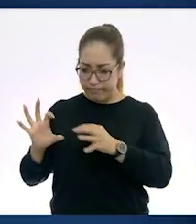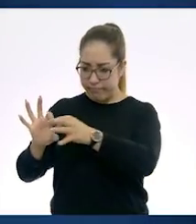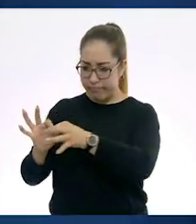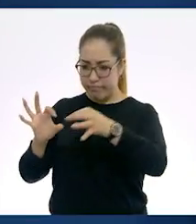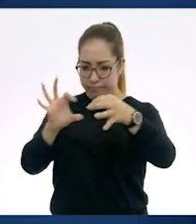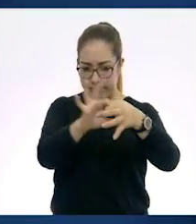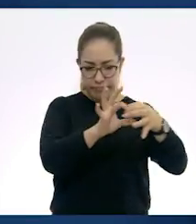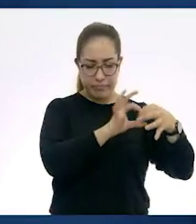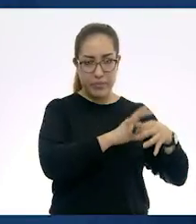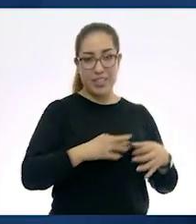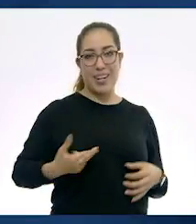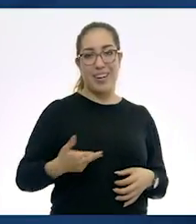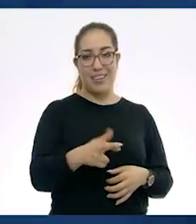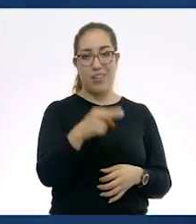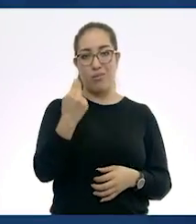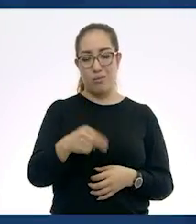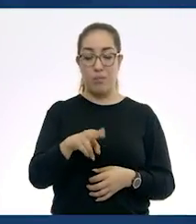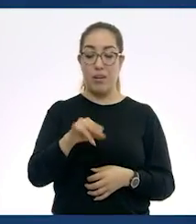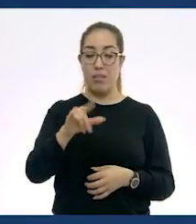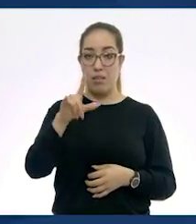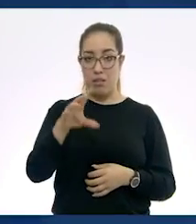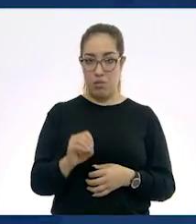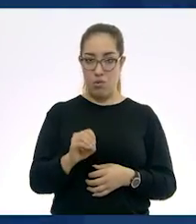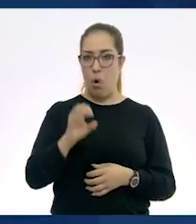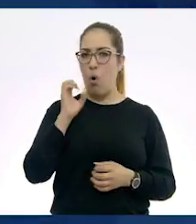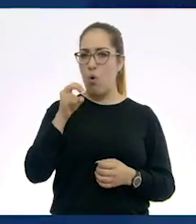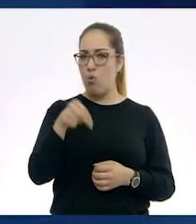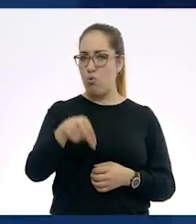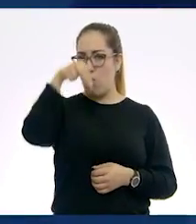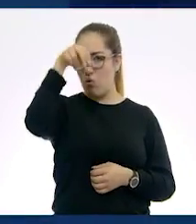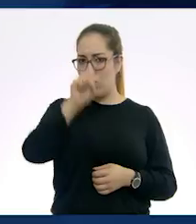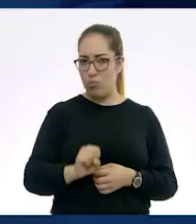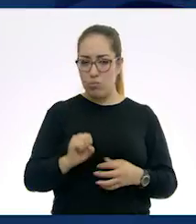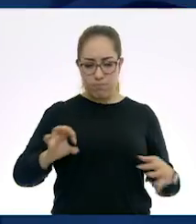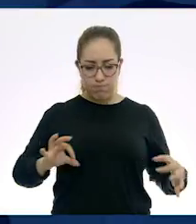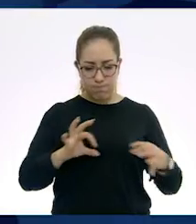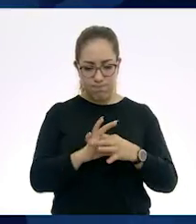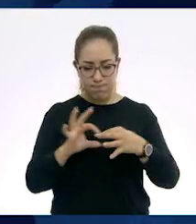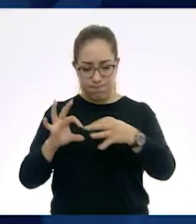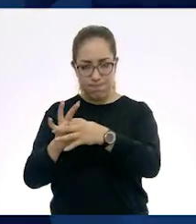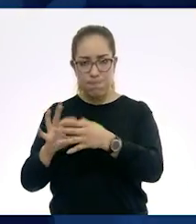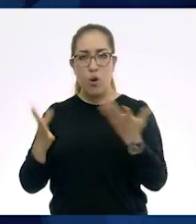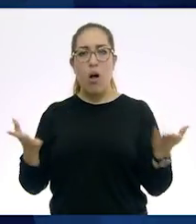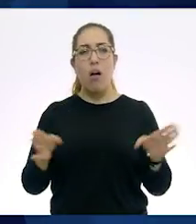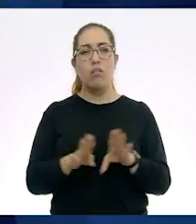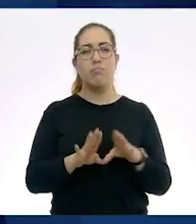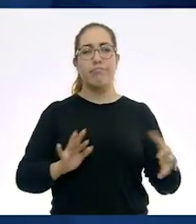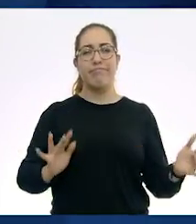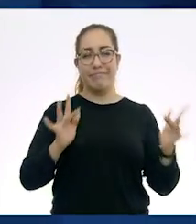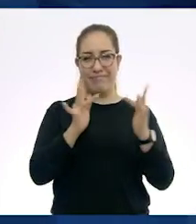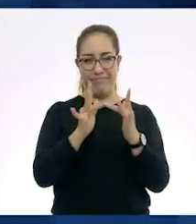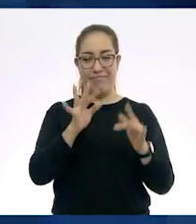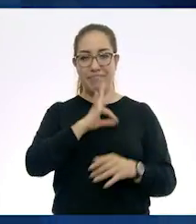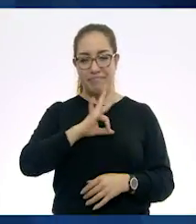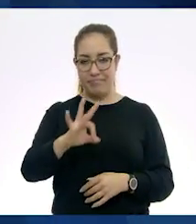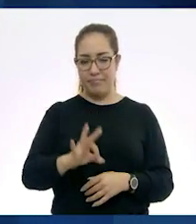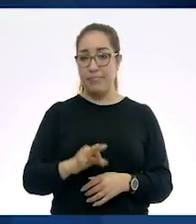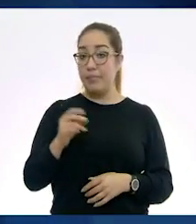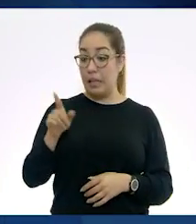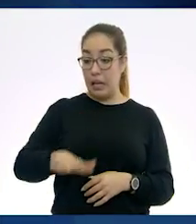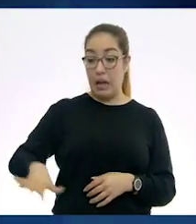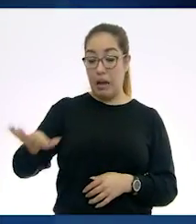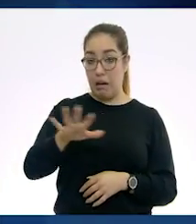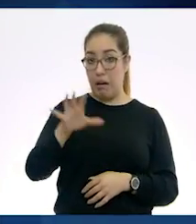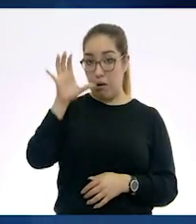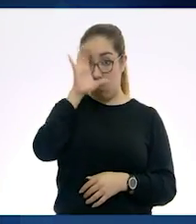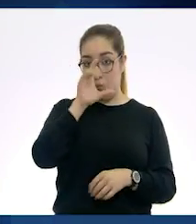desarrollando al norte. Entonces vamos a poner aquí barcos. Ellos también desarrollaron, como lo